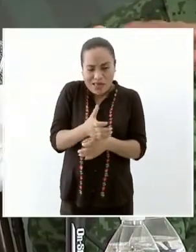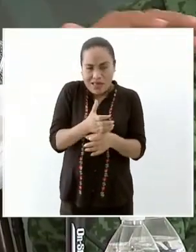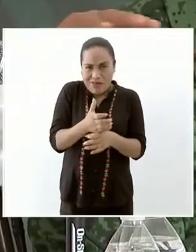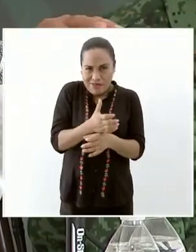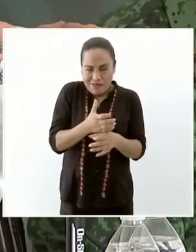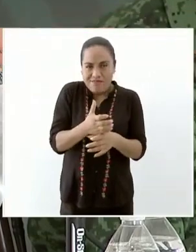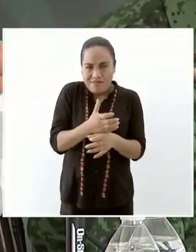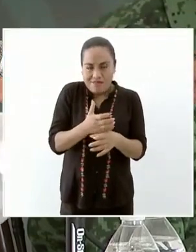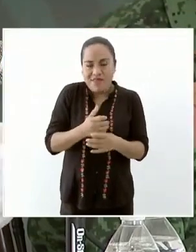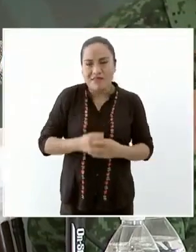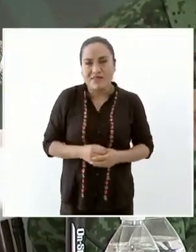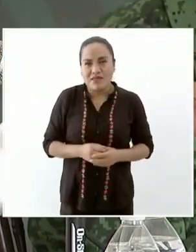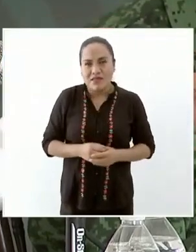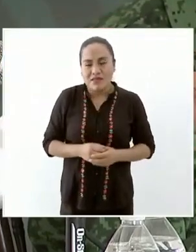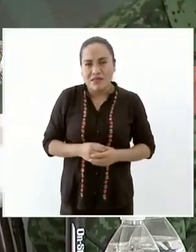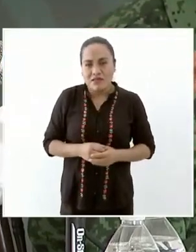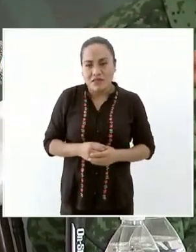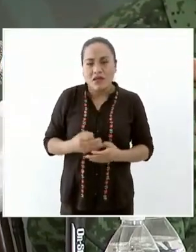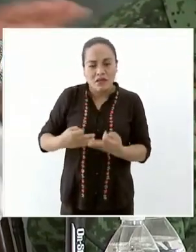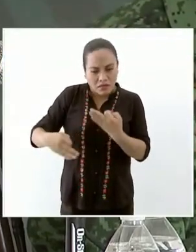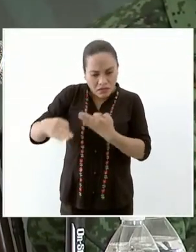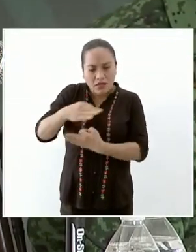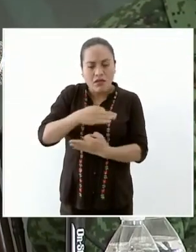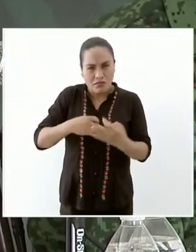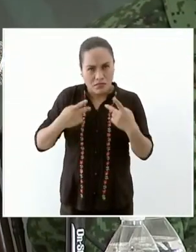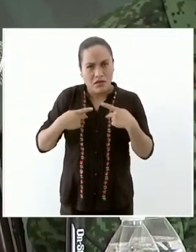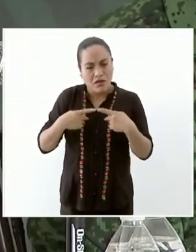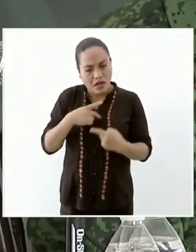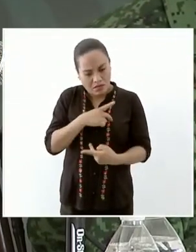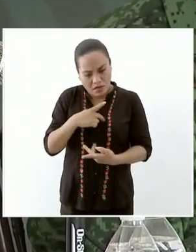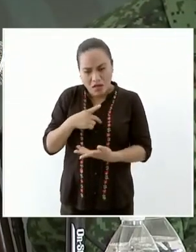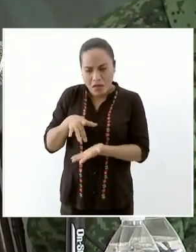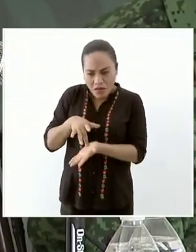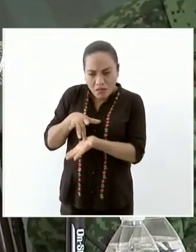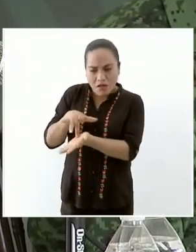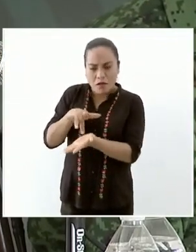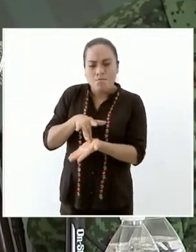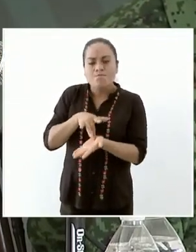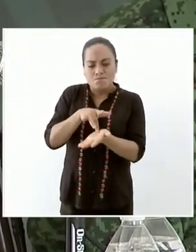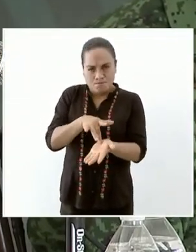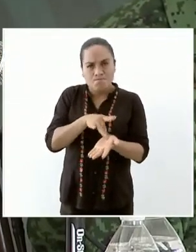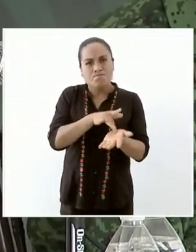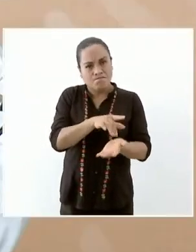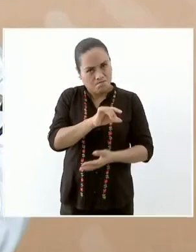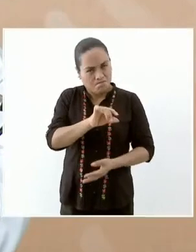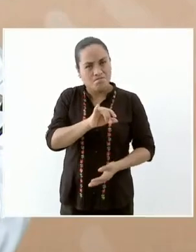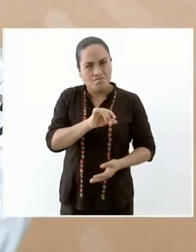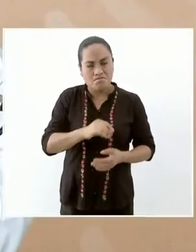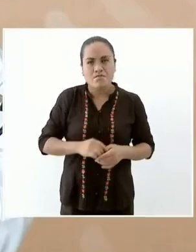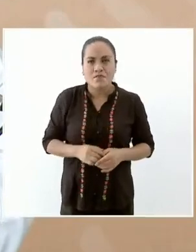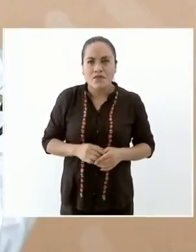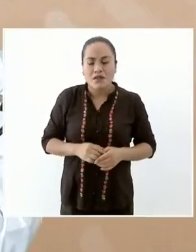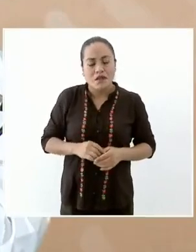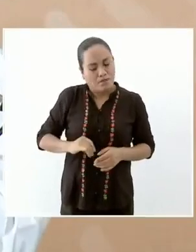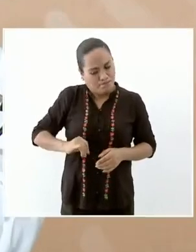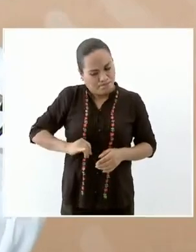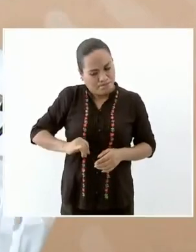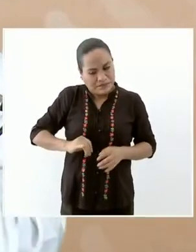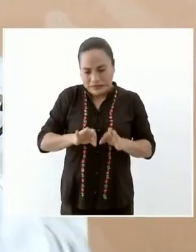deben de ser ayudados apoyados lo que más nos importa es ayudar